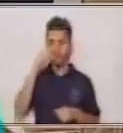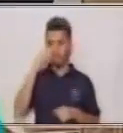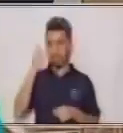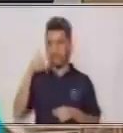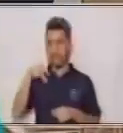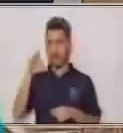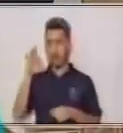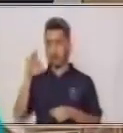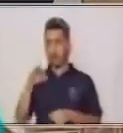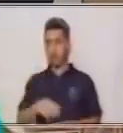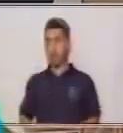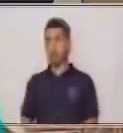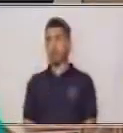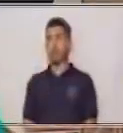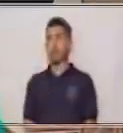bien.